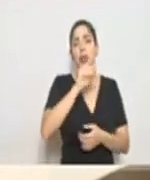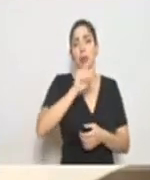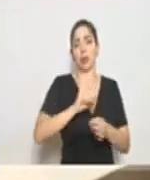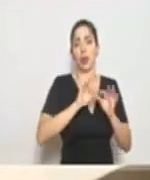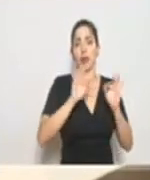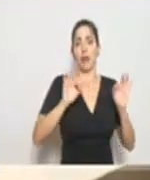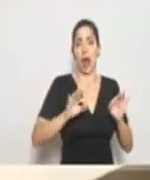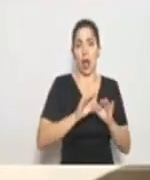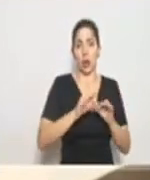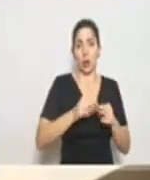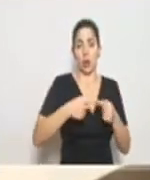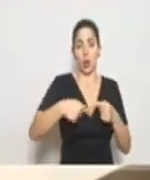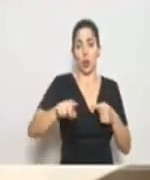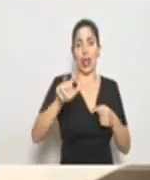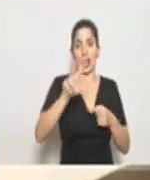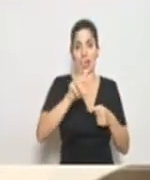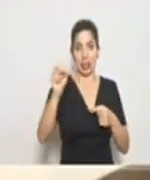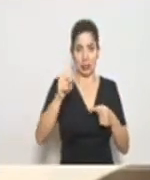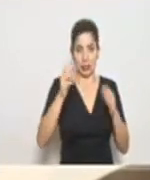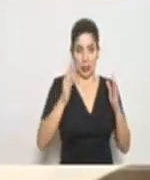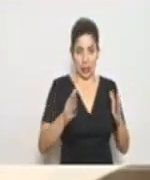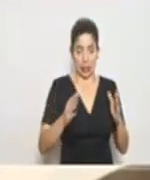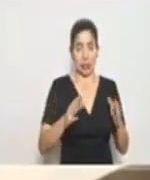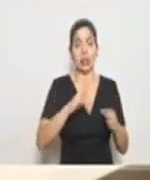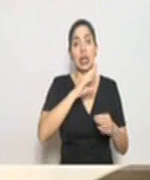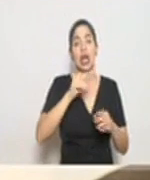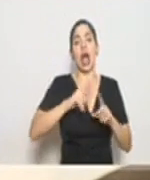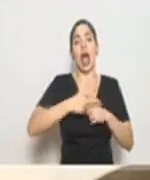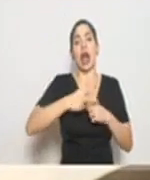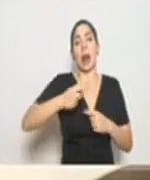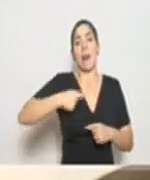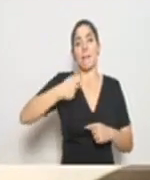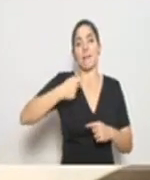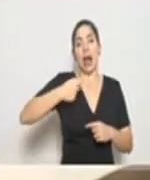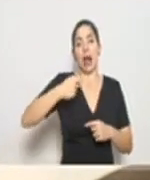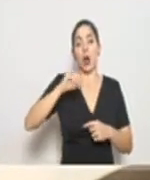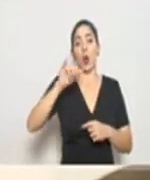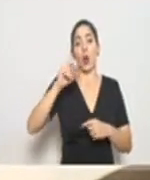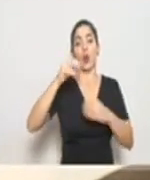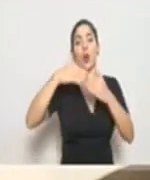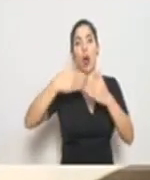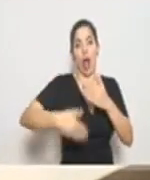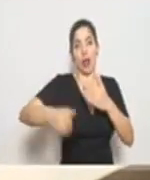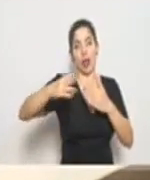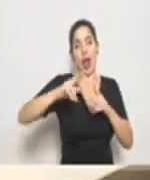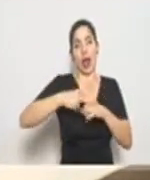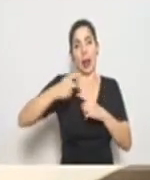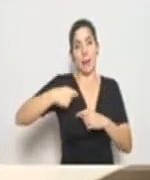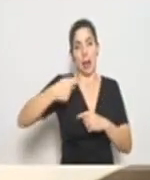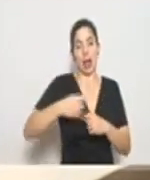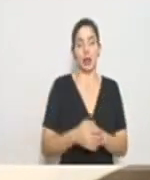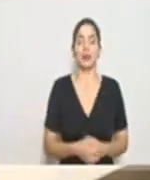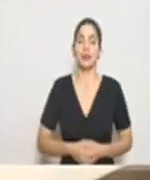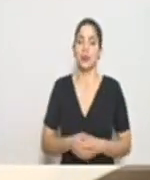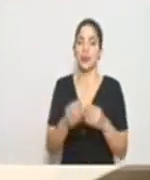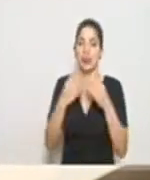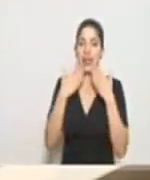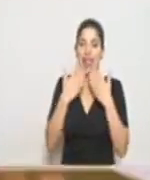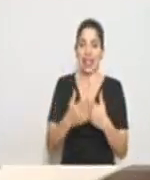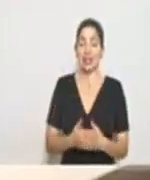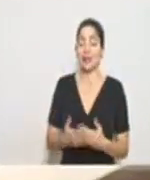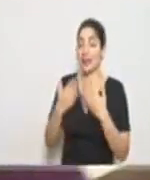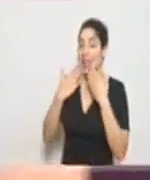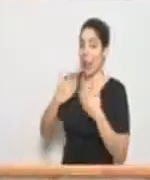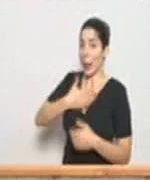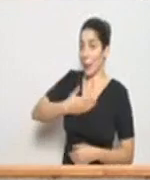su factura eléctrica por los siguientes tres meses y hacer el arreglo de pago a partir de julio. Muchas gracias. Muchas gracias a la